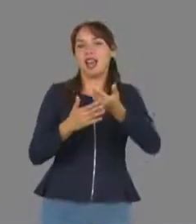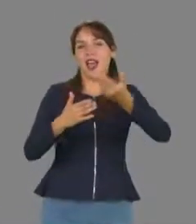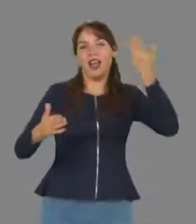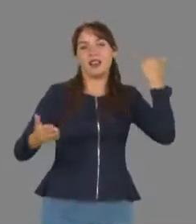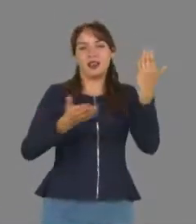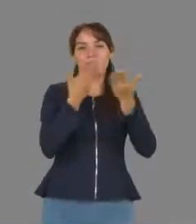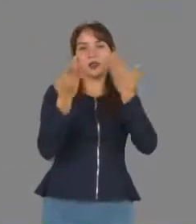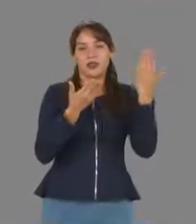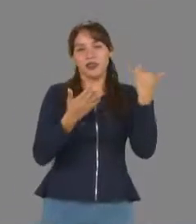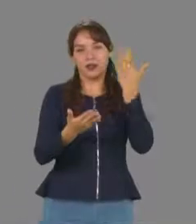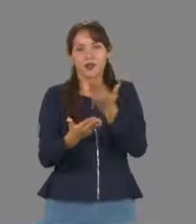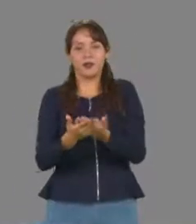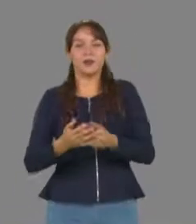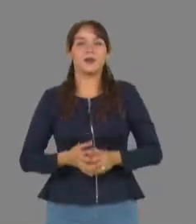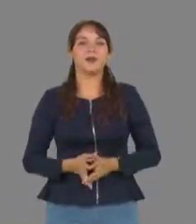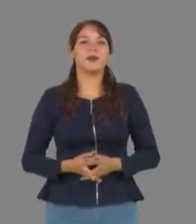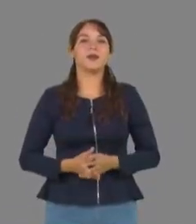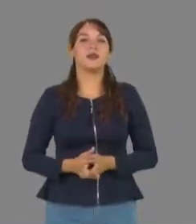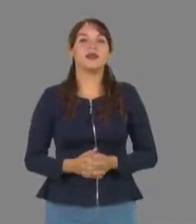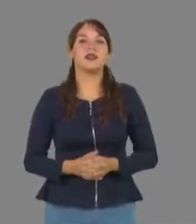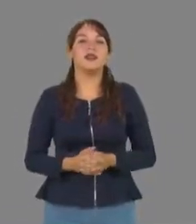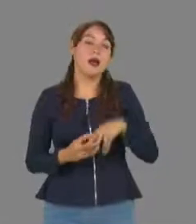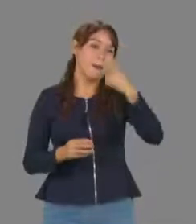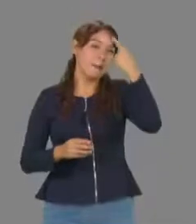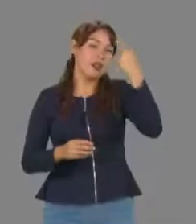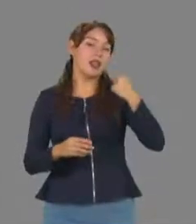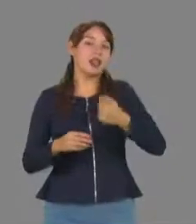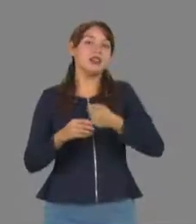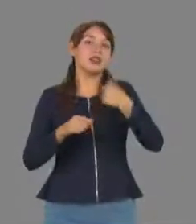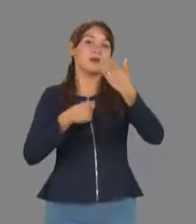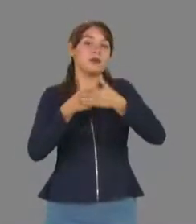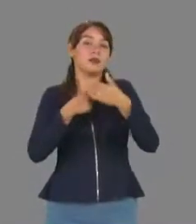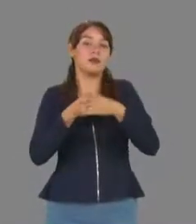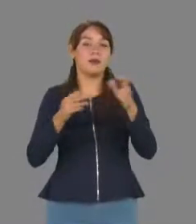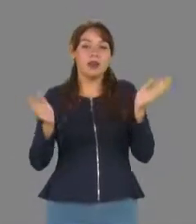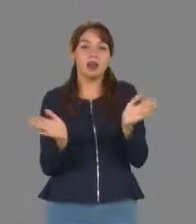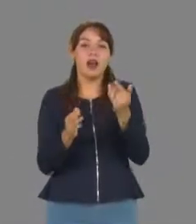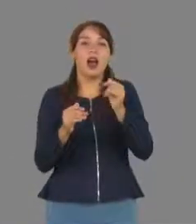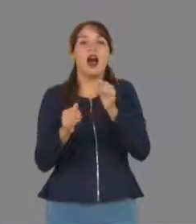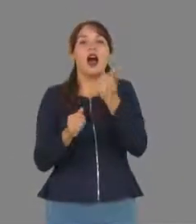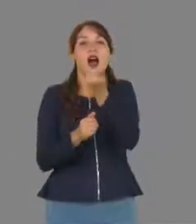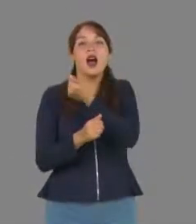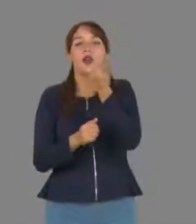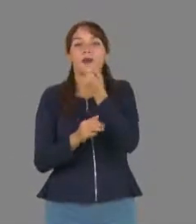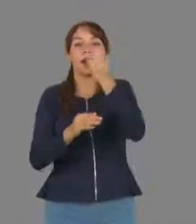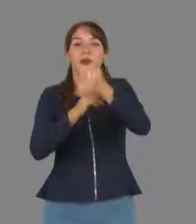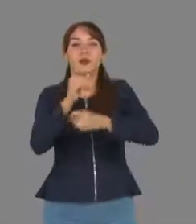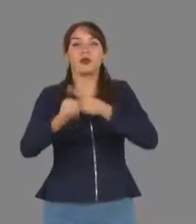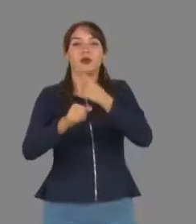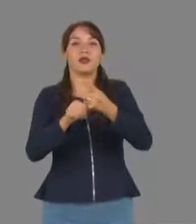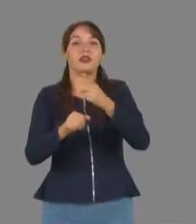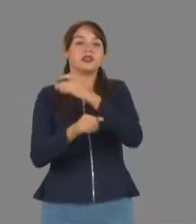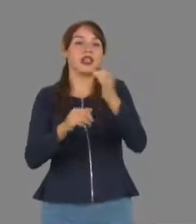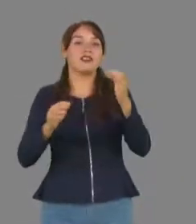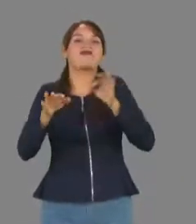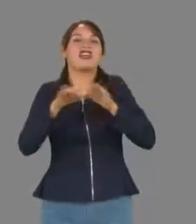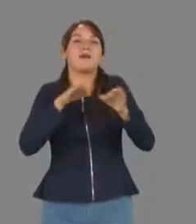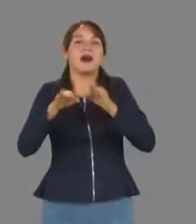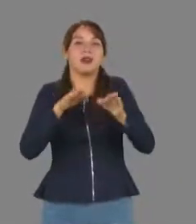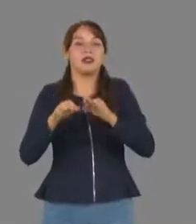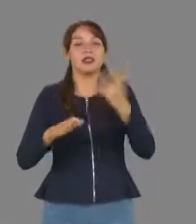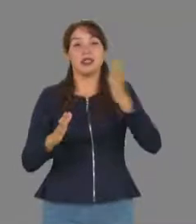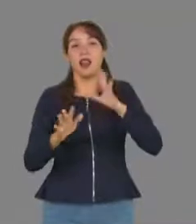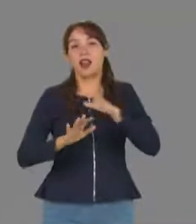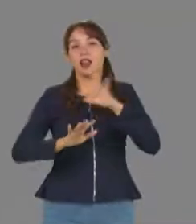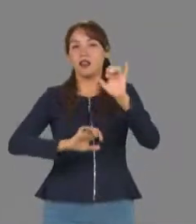formación académica. Con la finalidad de ofrecer a los estudiantes un acercamiento a las oportunidades del mercado laboral, se llevó a cabo la